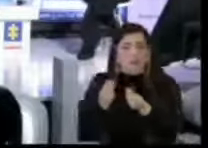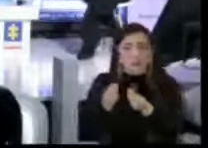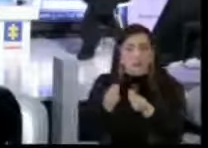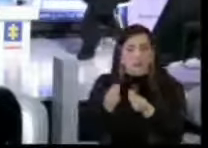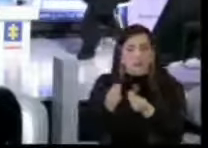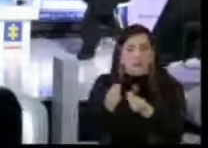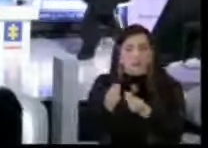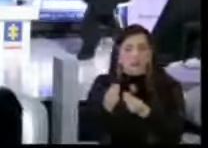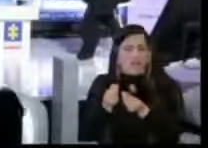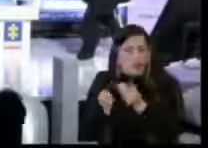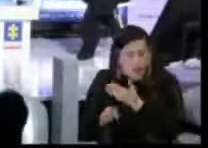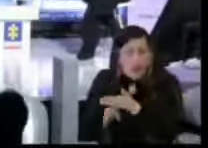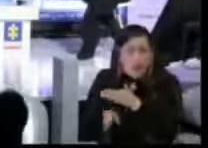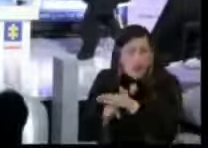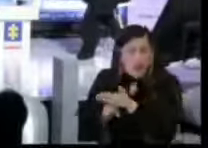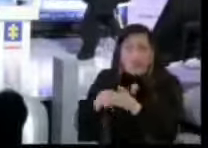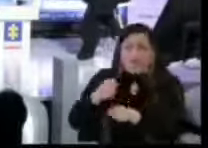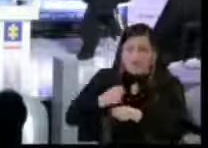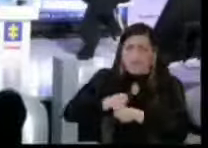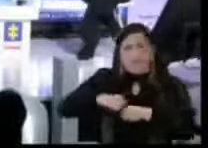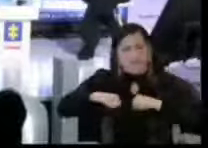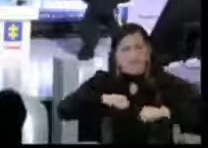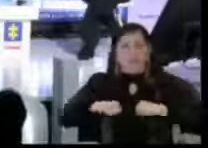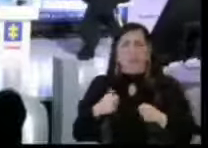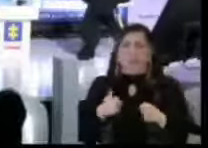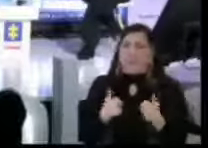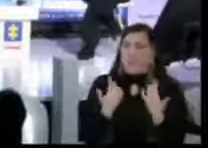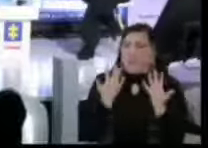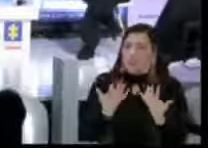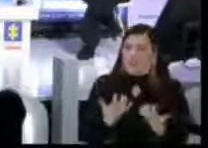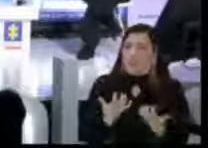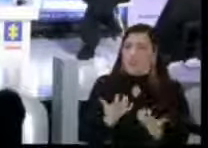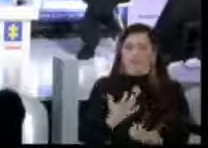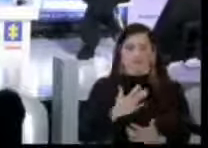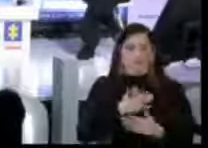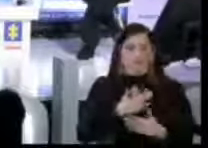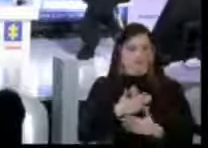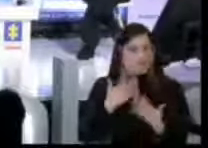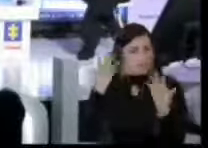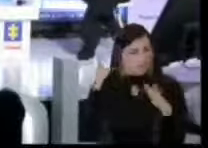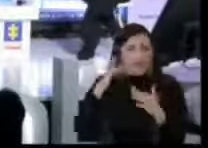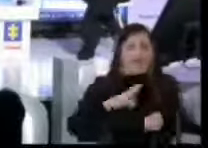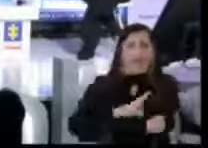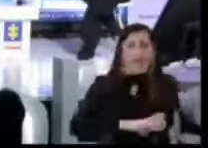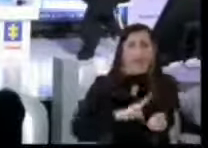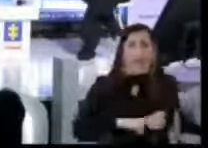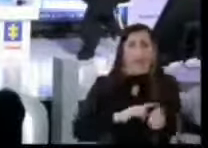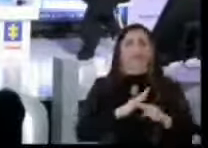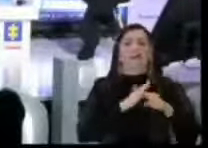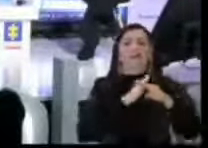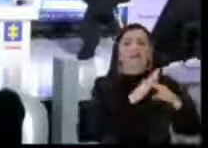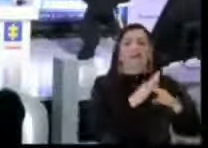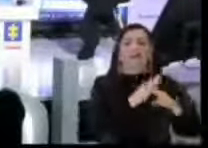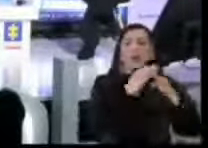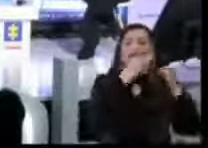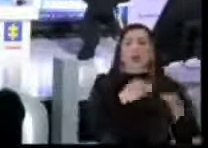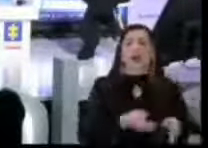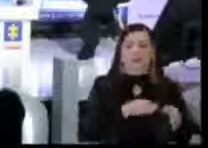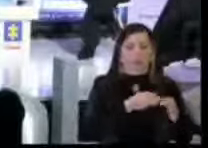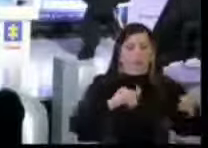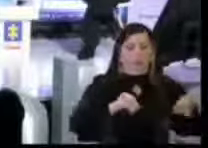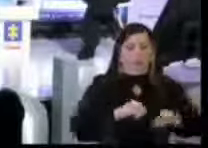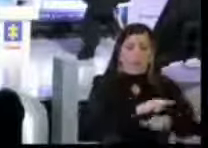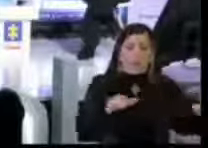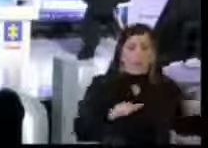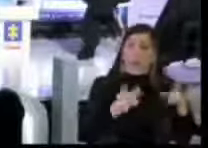permanentemente, quiero aquí también felicitar a la Delegada de Seguridad Territorial por el resultado